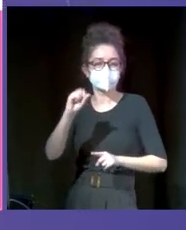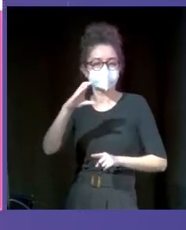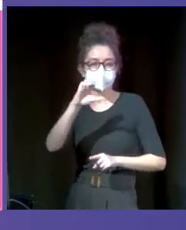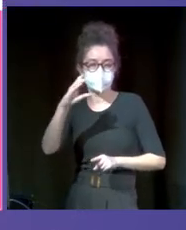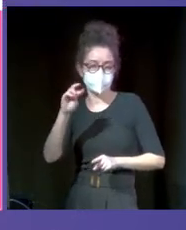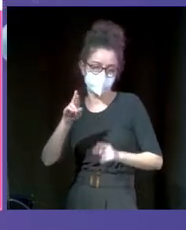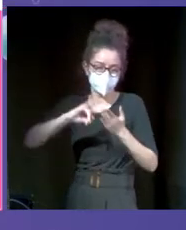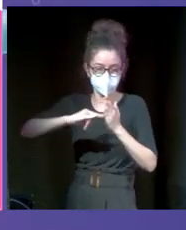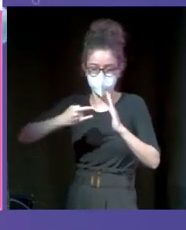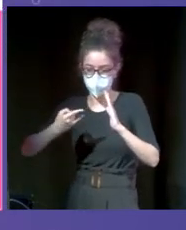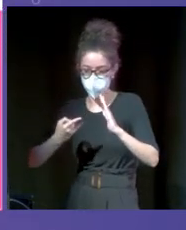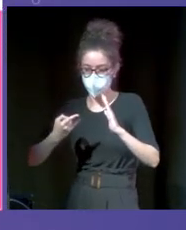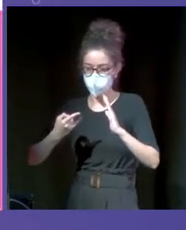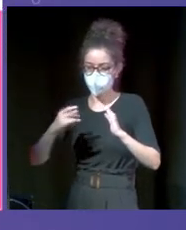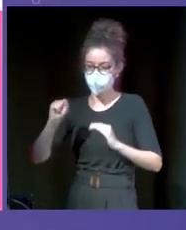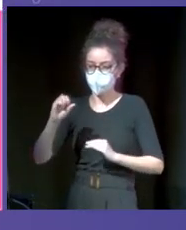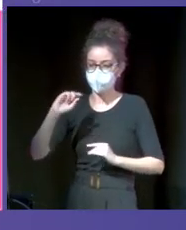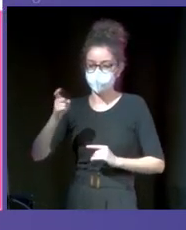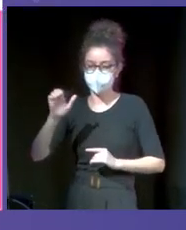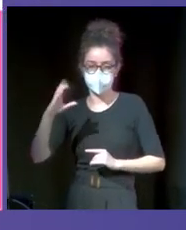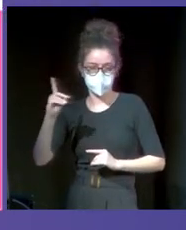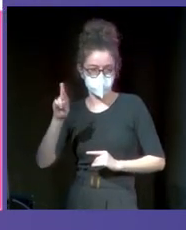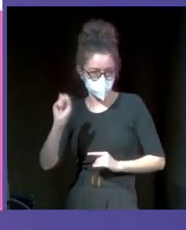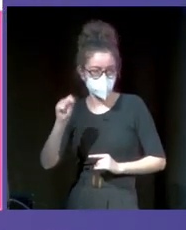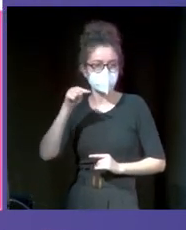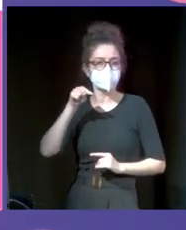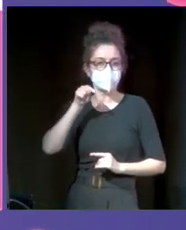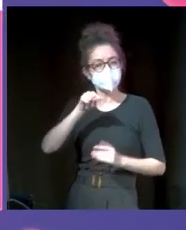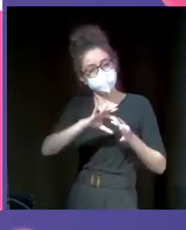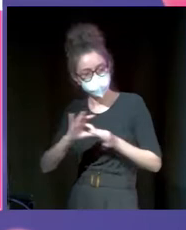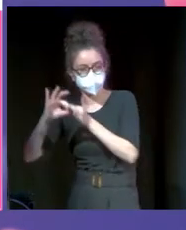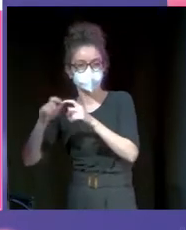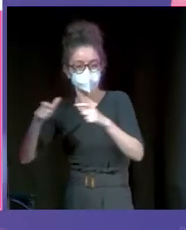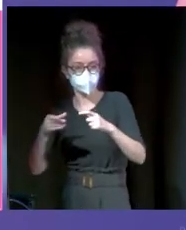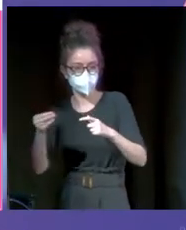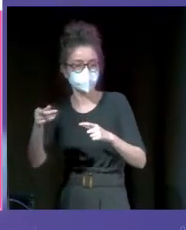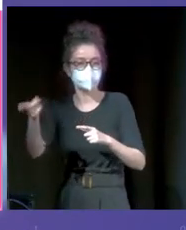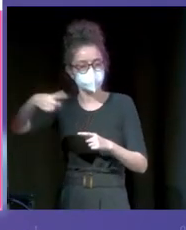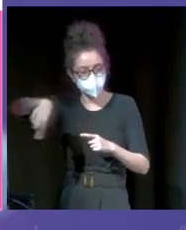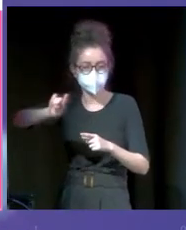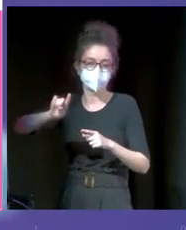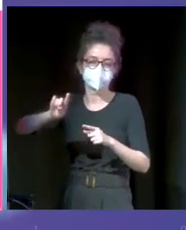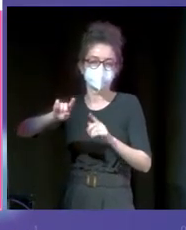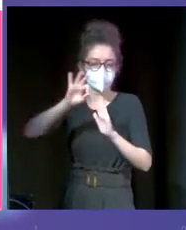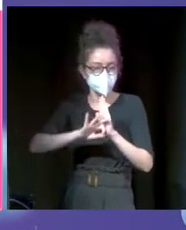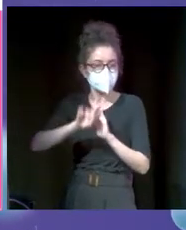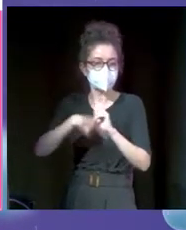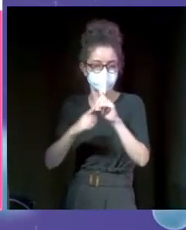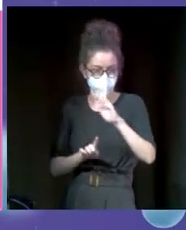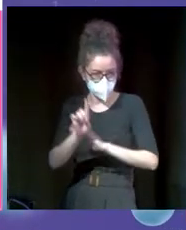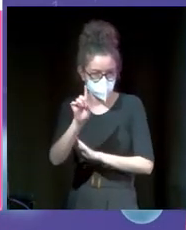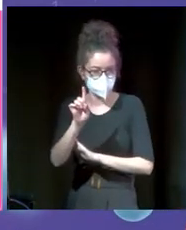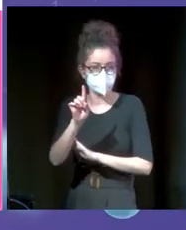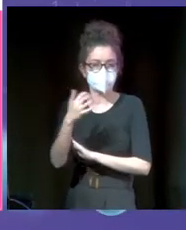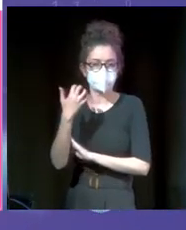que se dedicó durante mucho tiempo a desarrollar diferentes proyectos de desarrollo y de software. Tuvimos clientes como